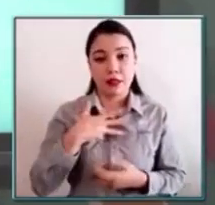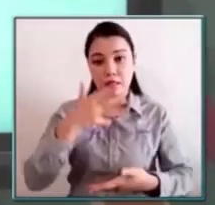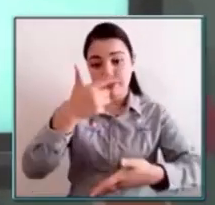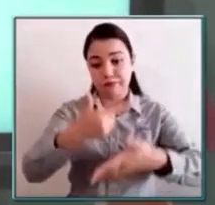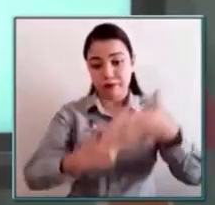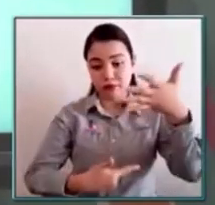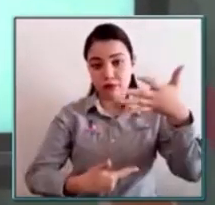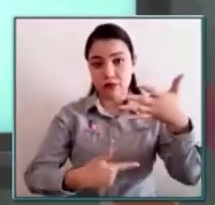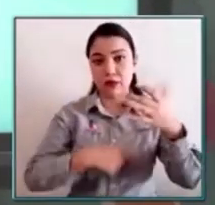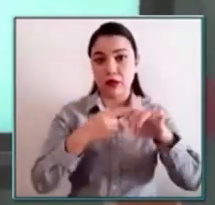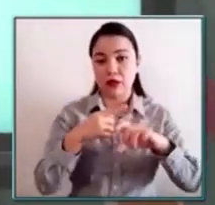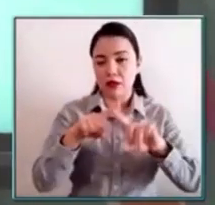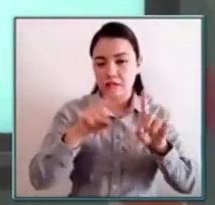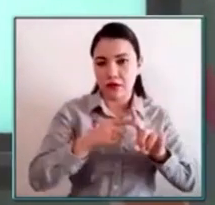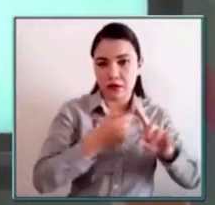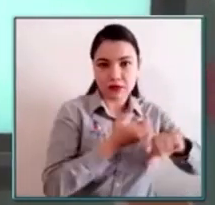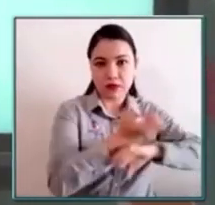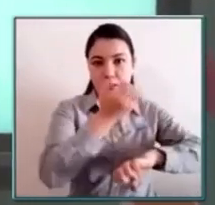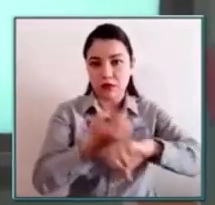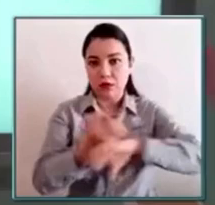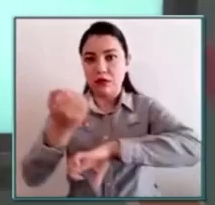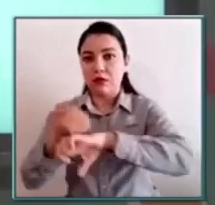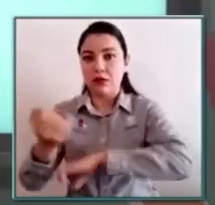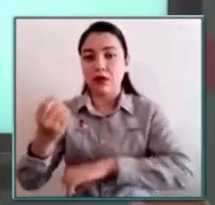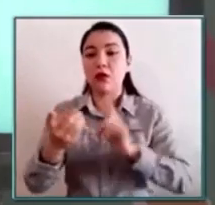semana? Pregunta el reportero.